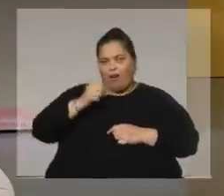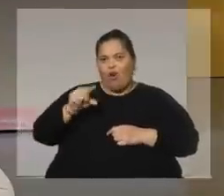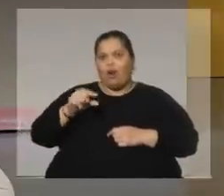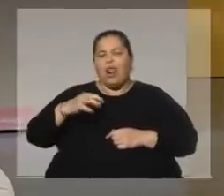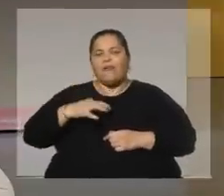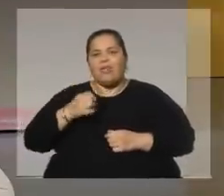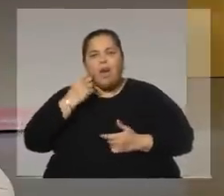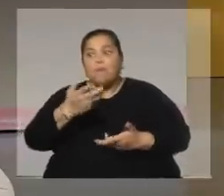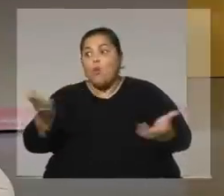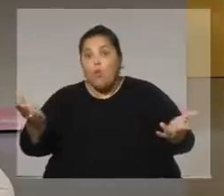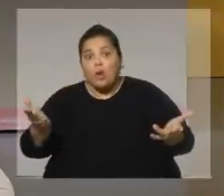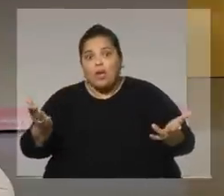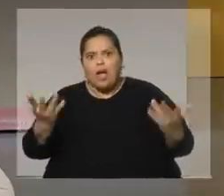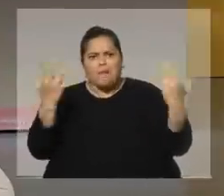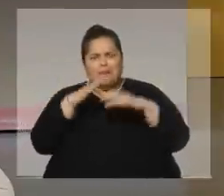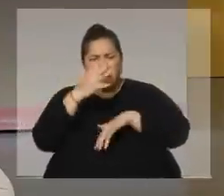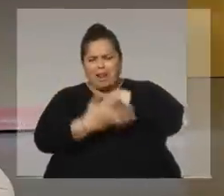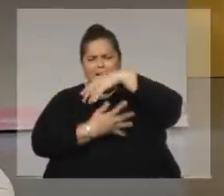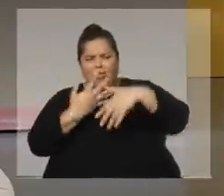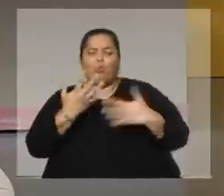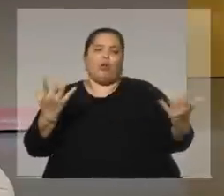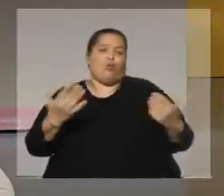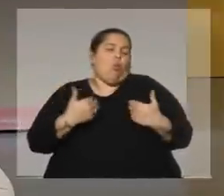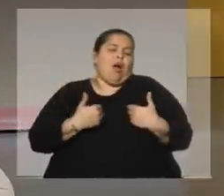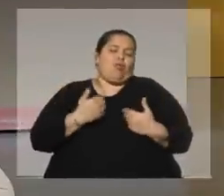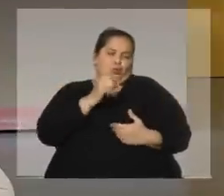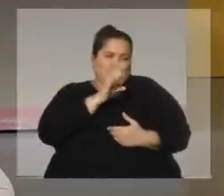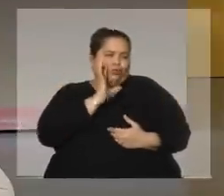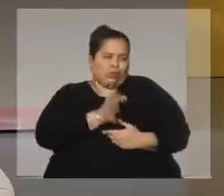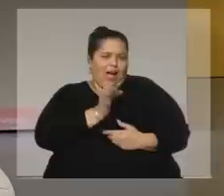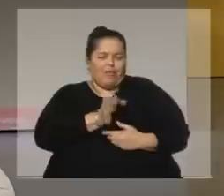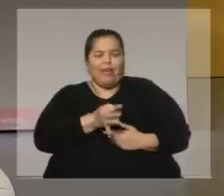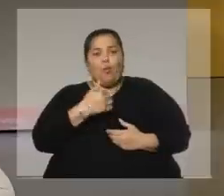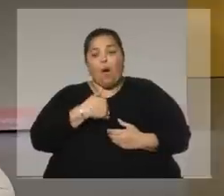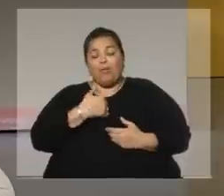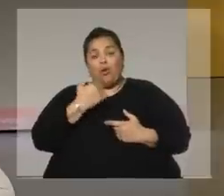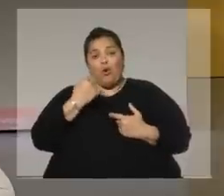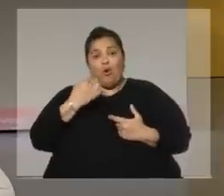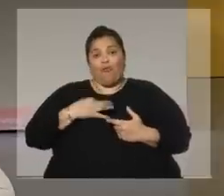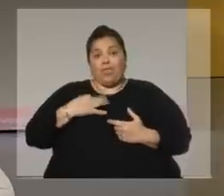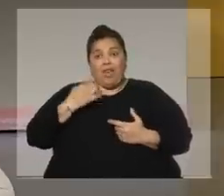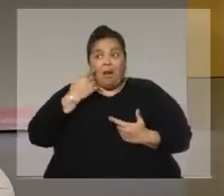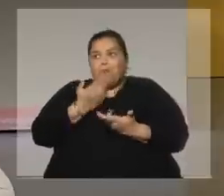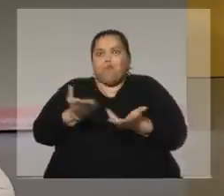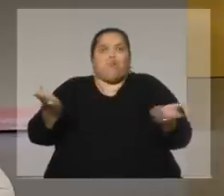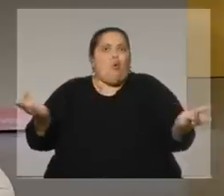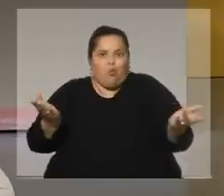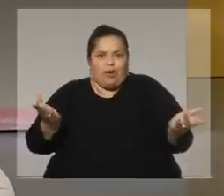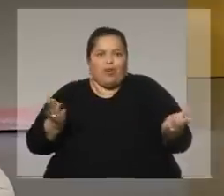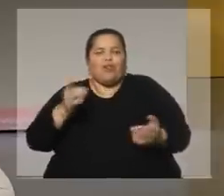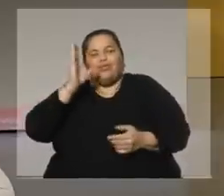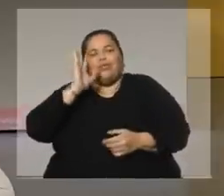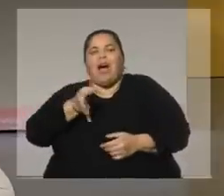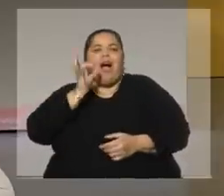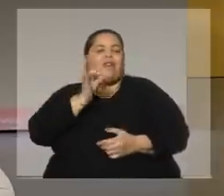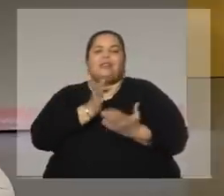Uno cuando es una persona pública también, y vos lo sabés muy bien, Jorge, sabe que camina en un